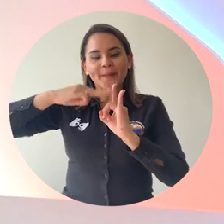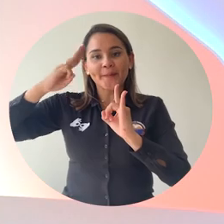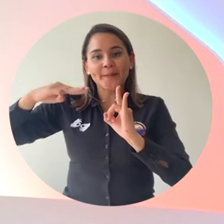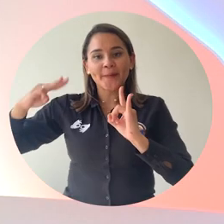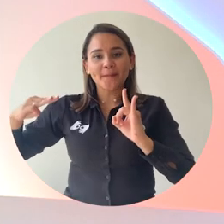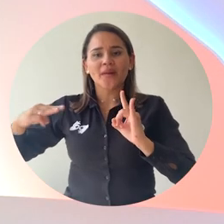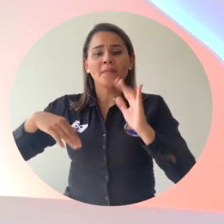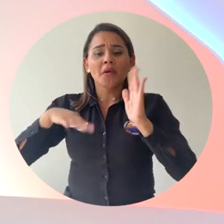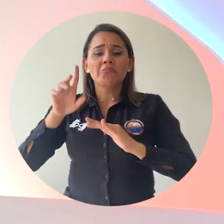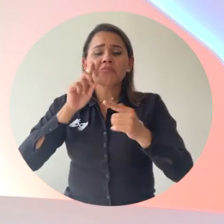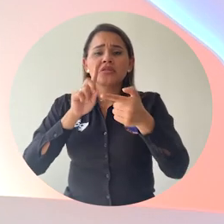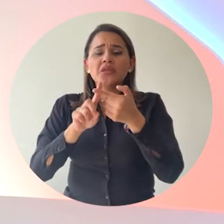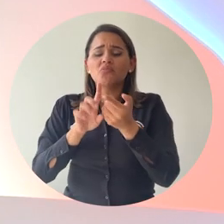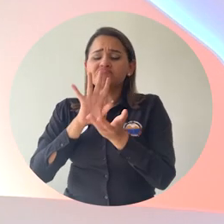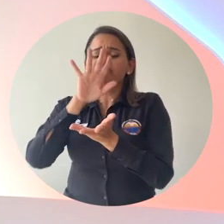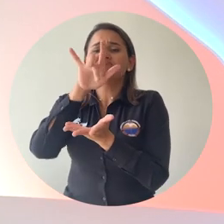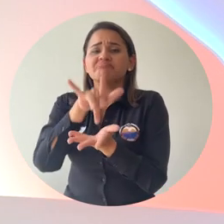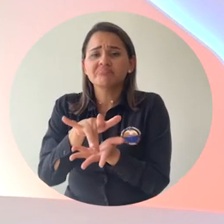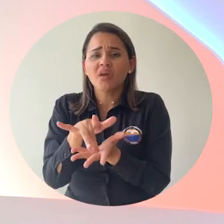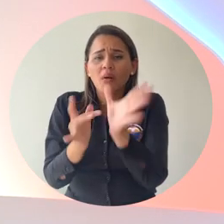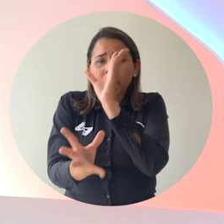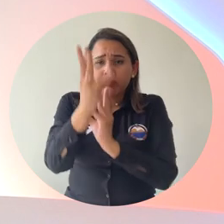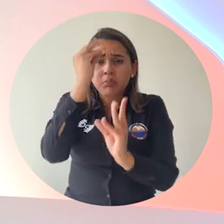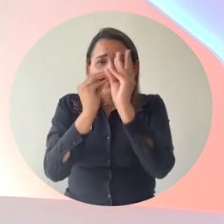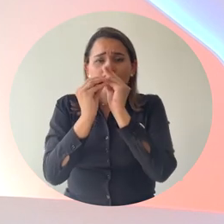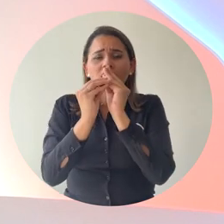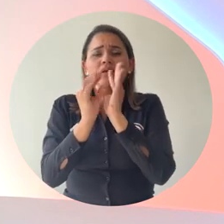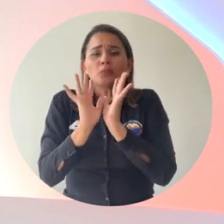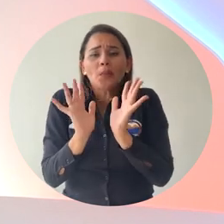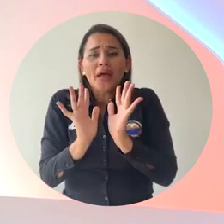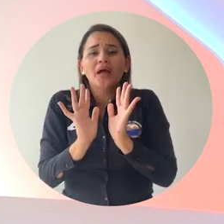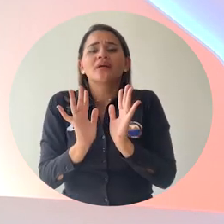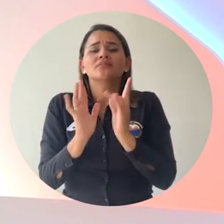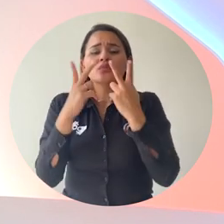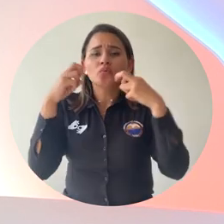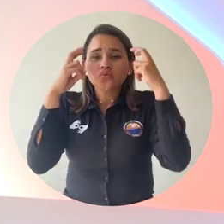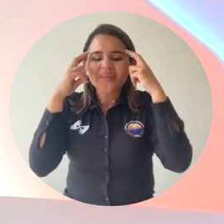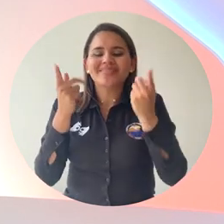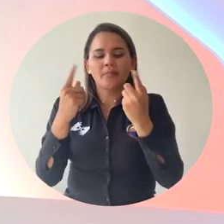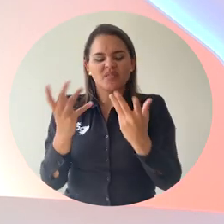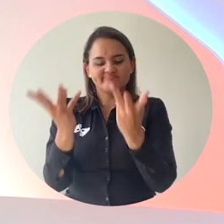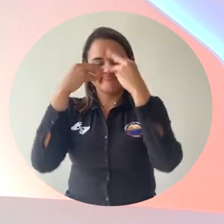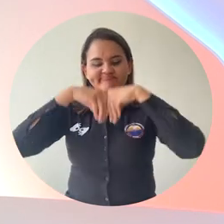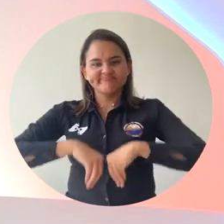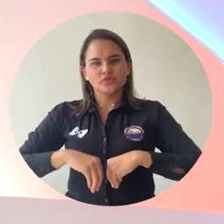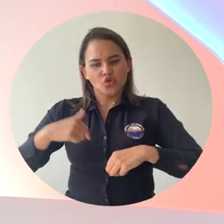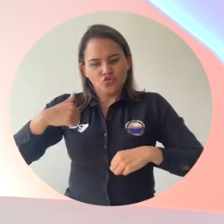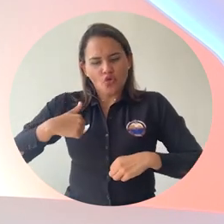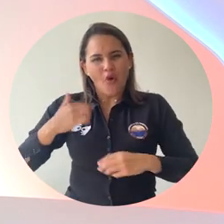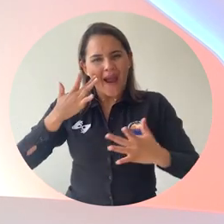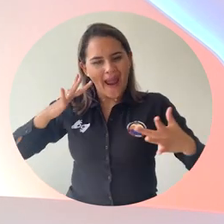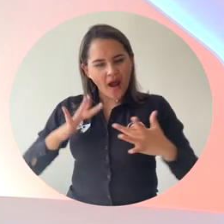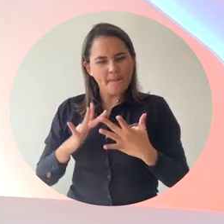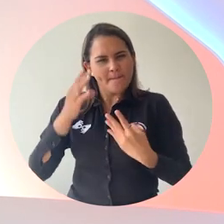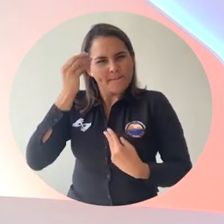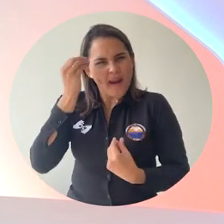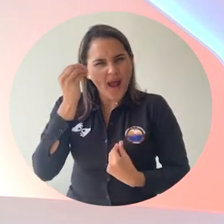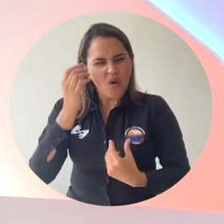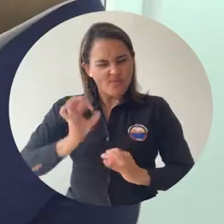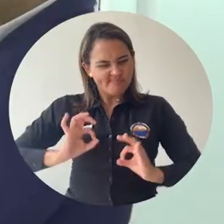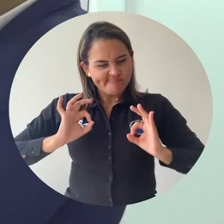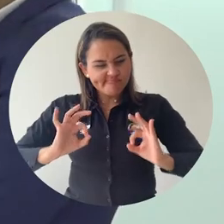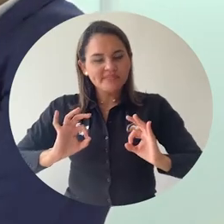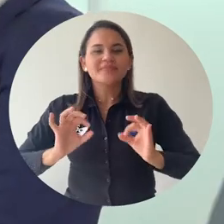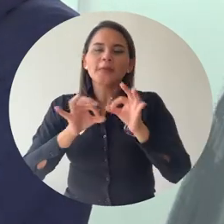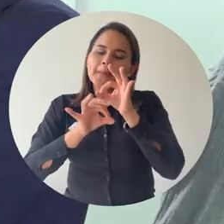La universidad no solamente se va a recibir conocimiento, también se va a formarse en términos de seres humanos y esa capacidad empática tienen que